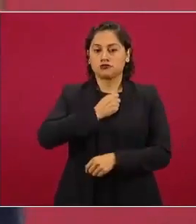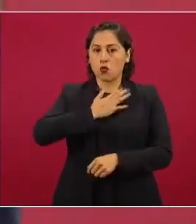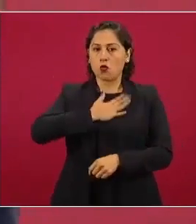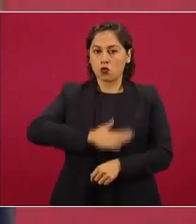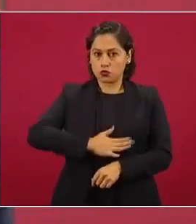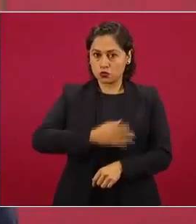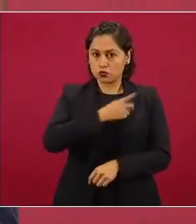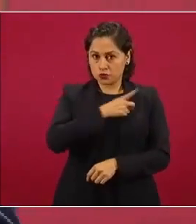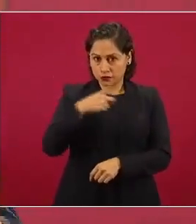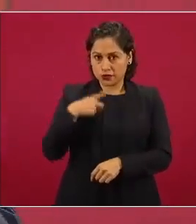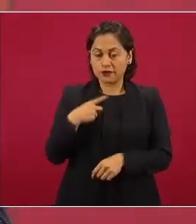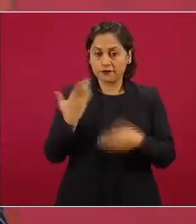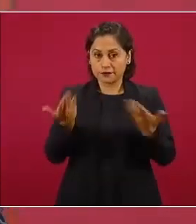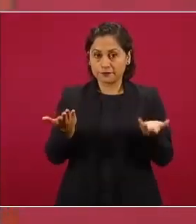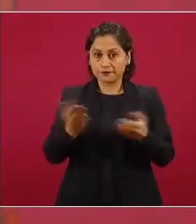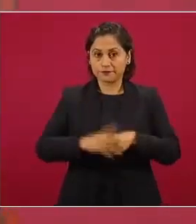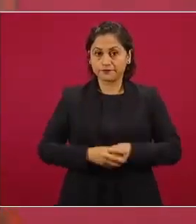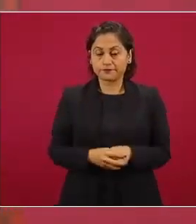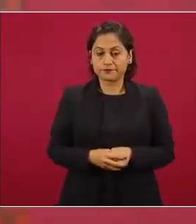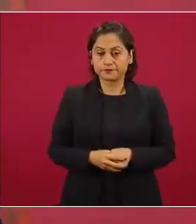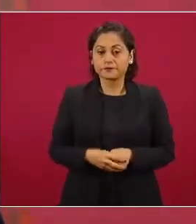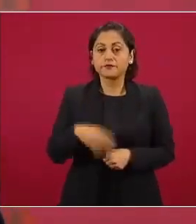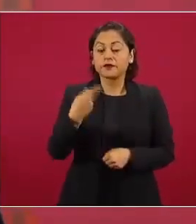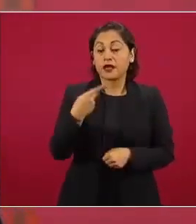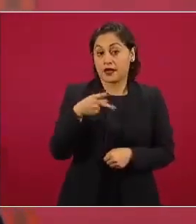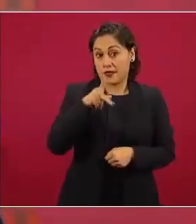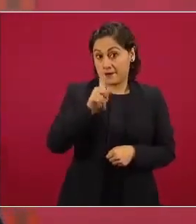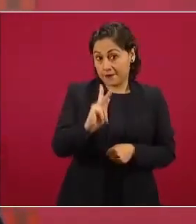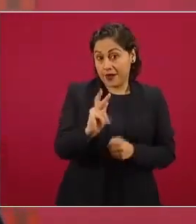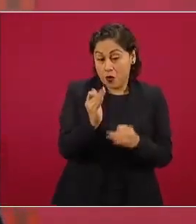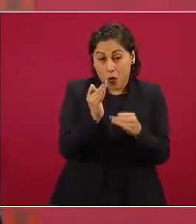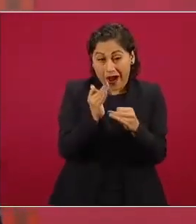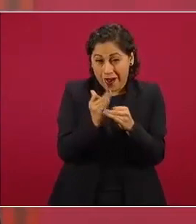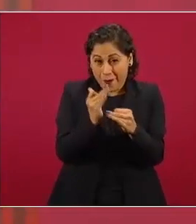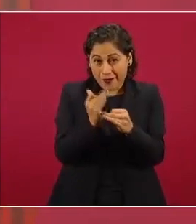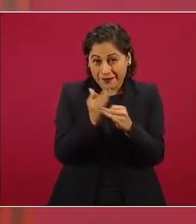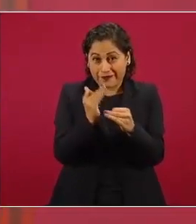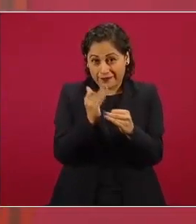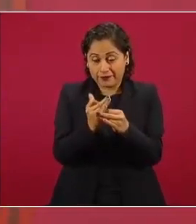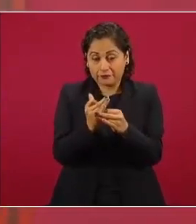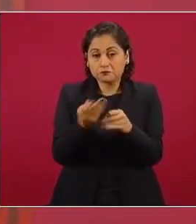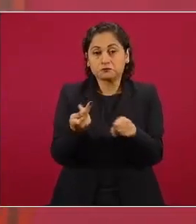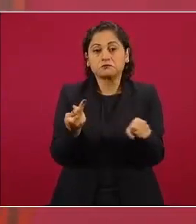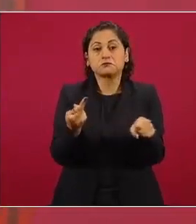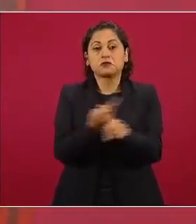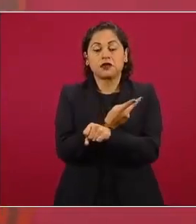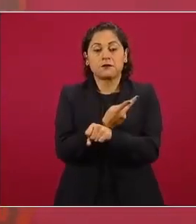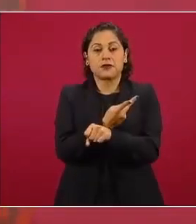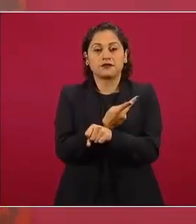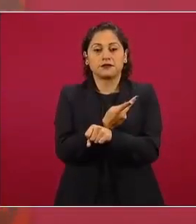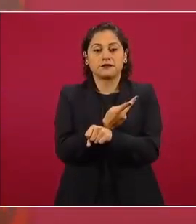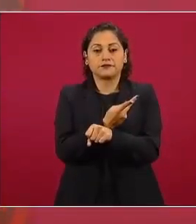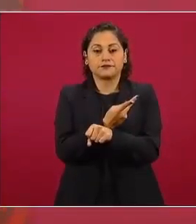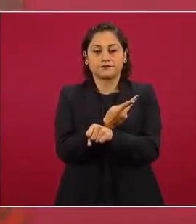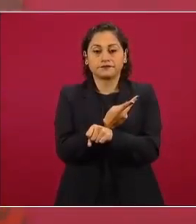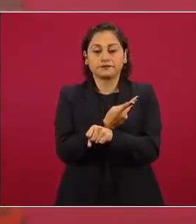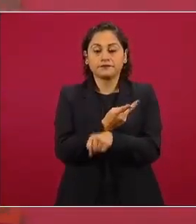pero aquí además está de por medio el prestigio